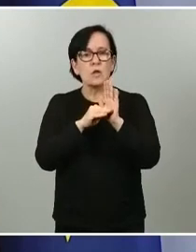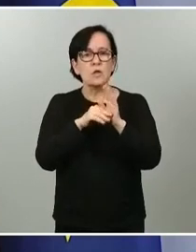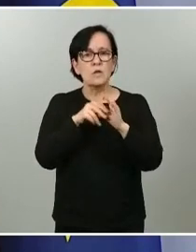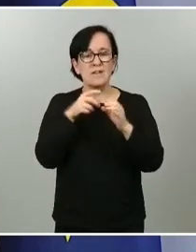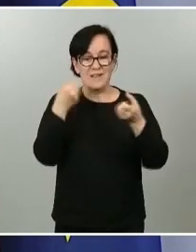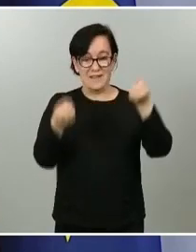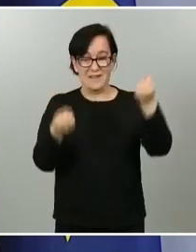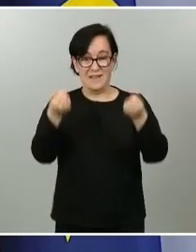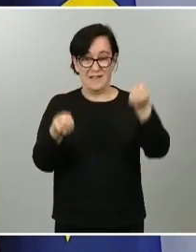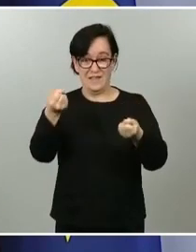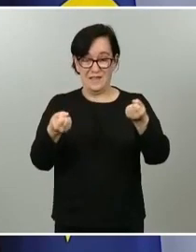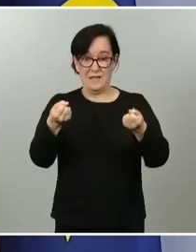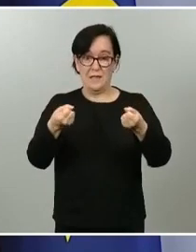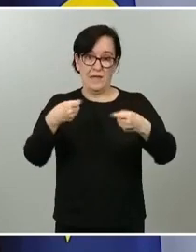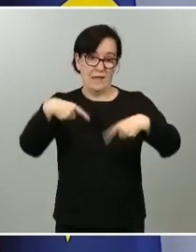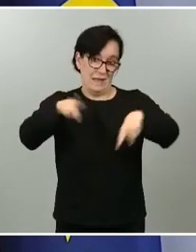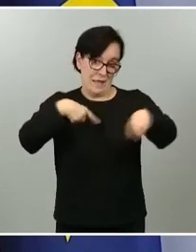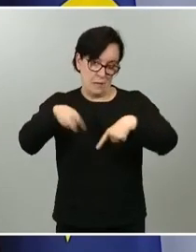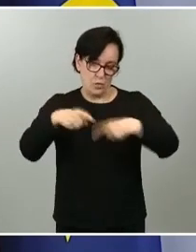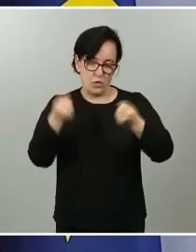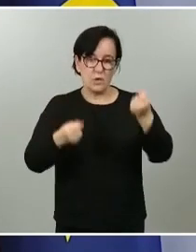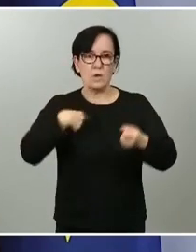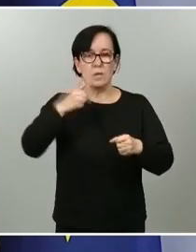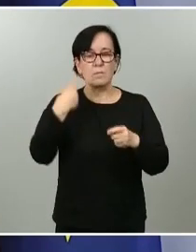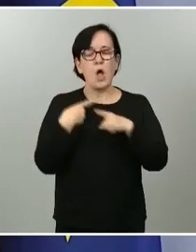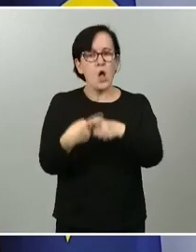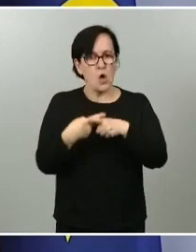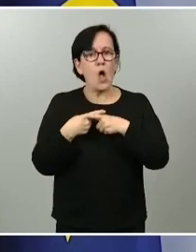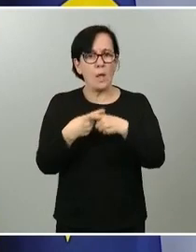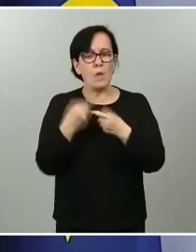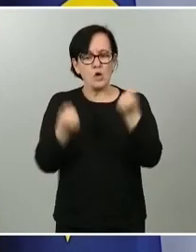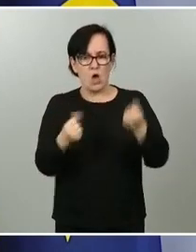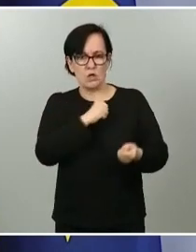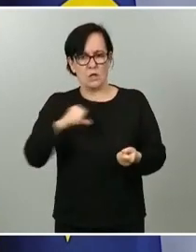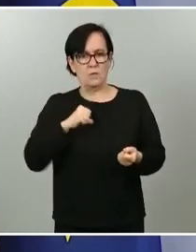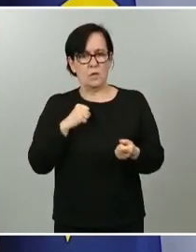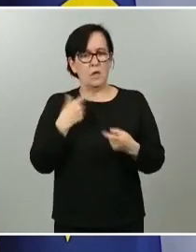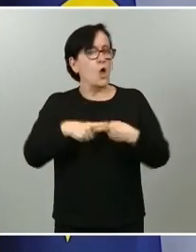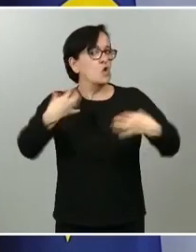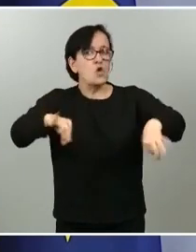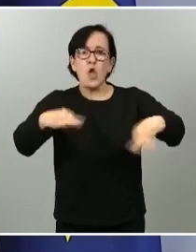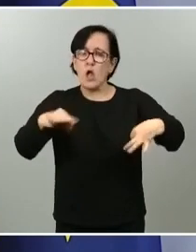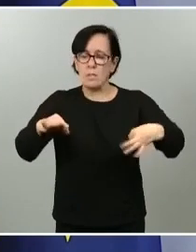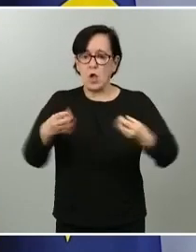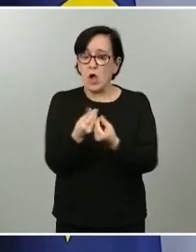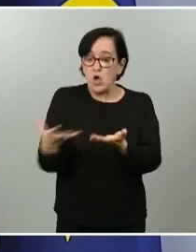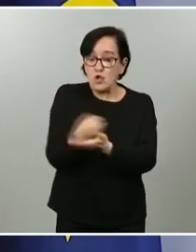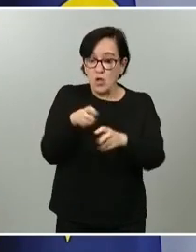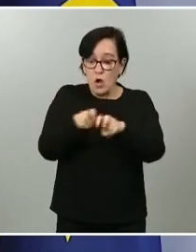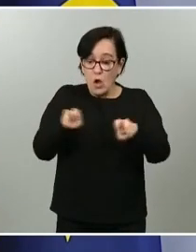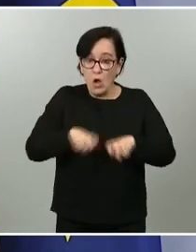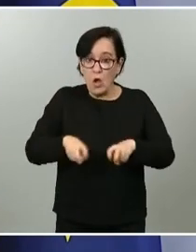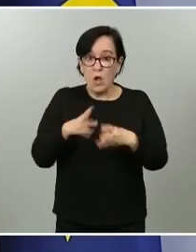transporte terrestre. Se permite compartir coche privado en condiciones normales, cuando todos los pasajeros sean personas